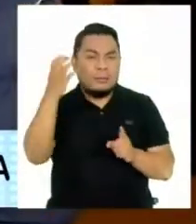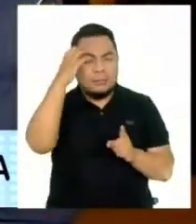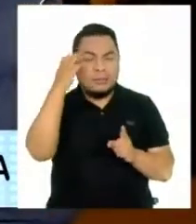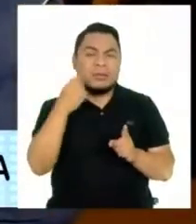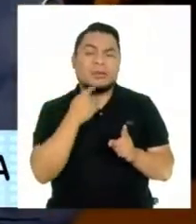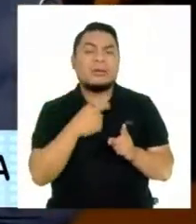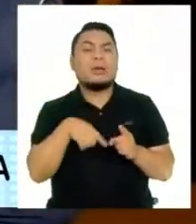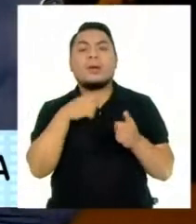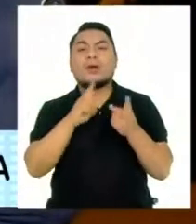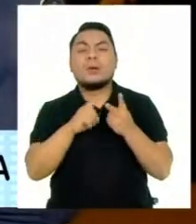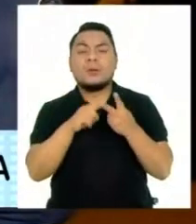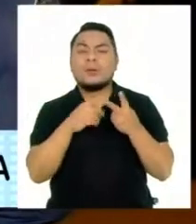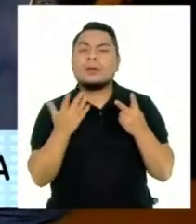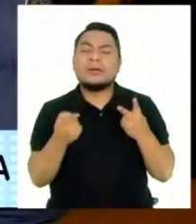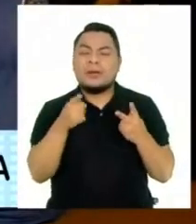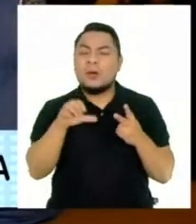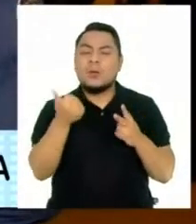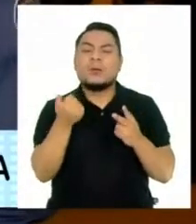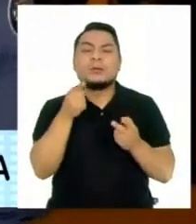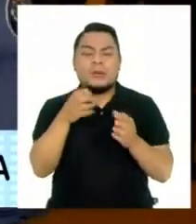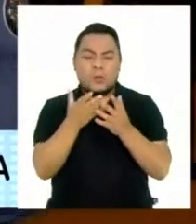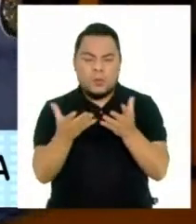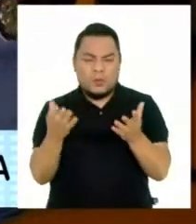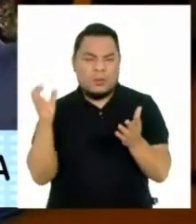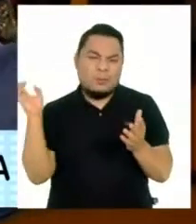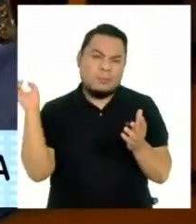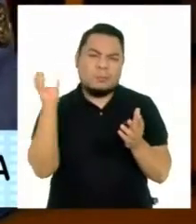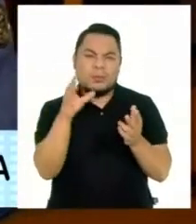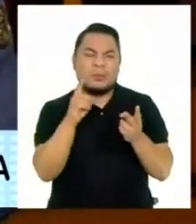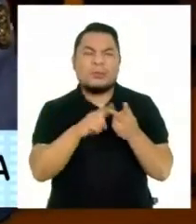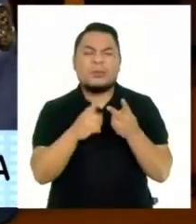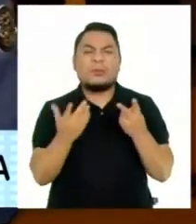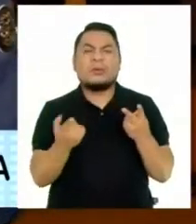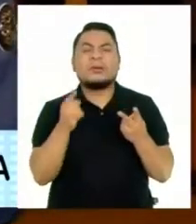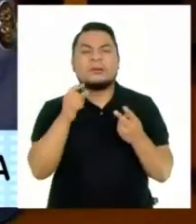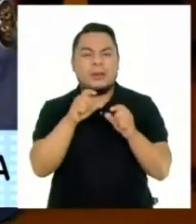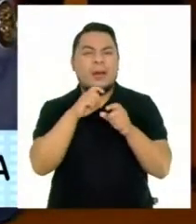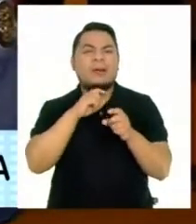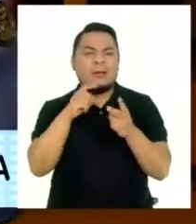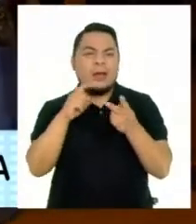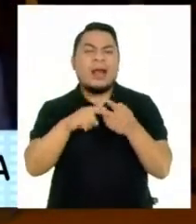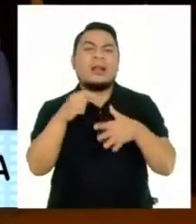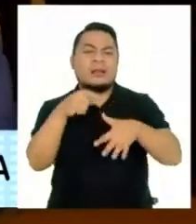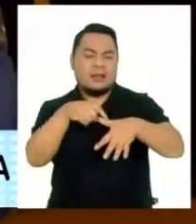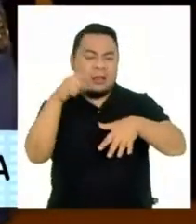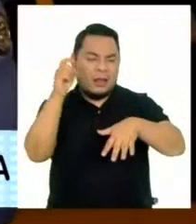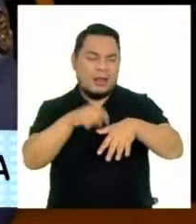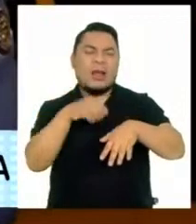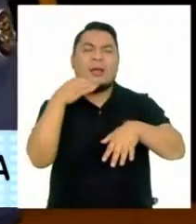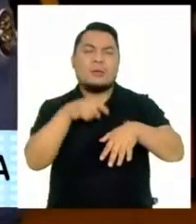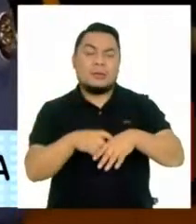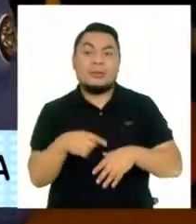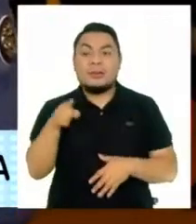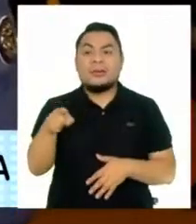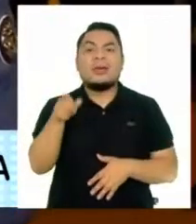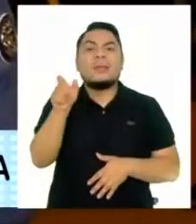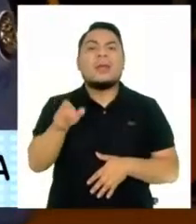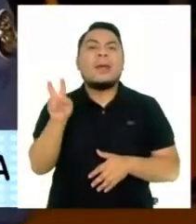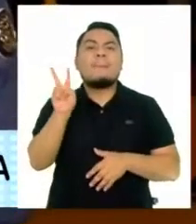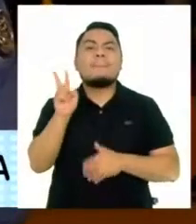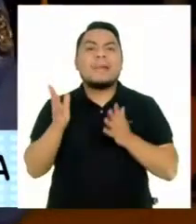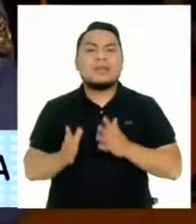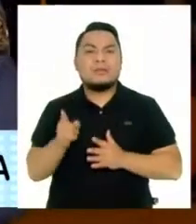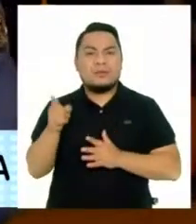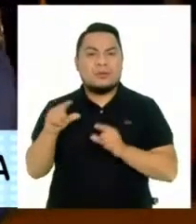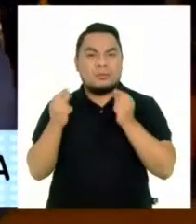mentón y el otro le ha caído un objeto contundente, parecer un fierro en el dedo. Ciudadanos extranjeros venezolanos venían